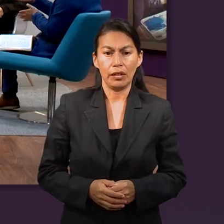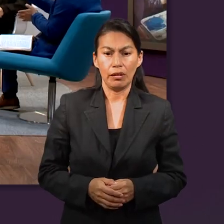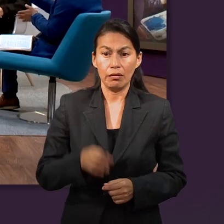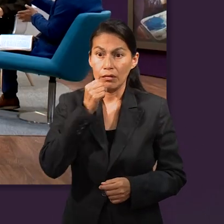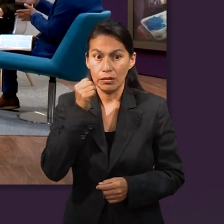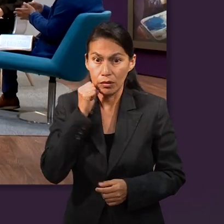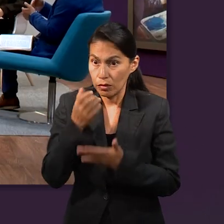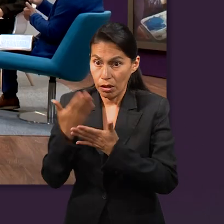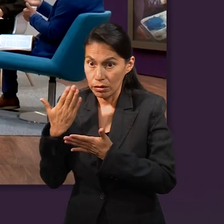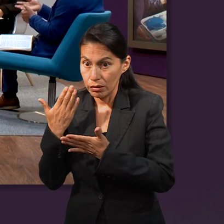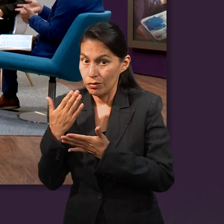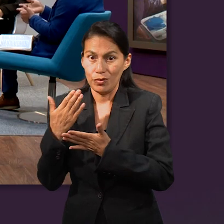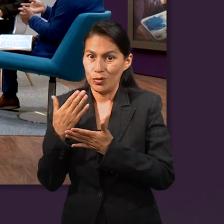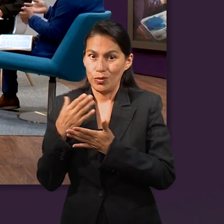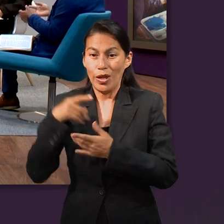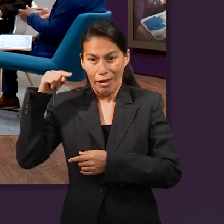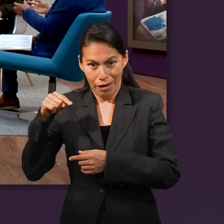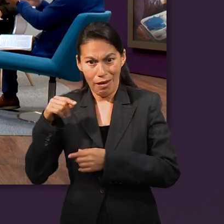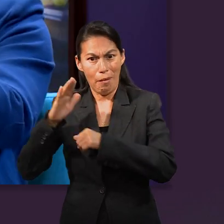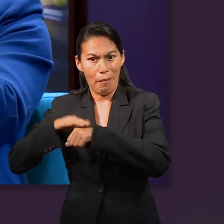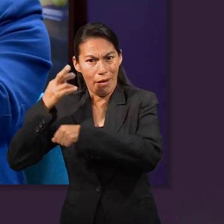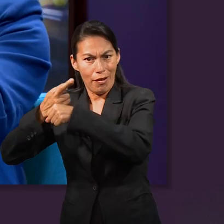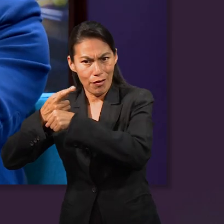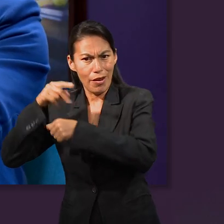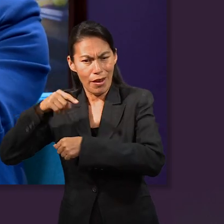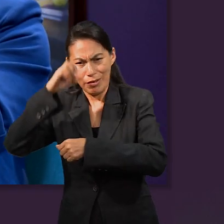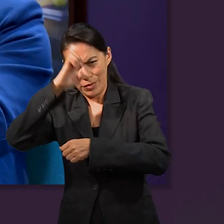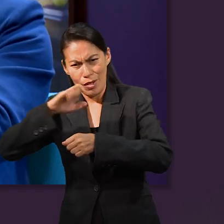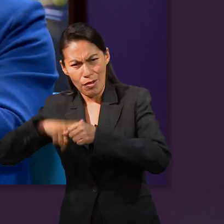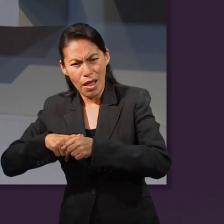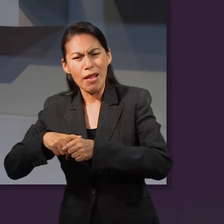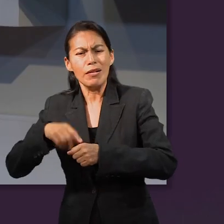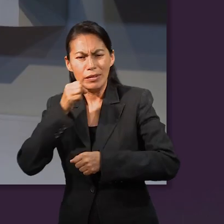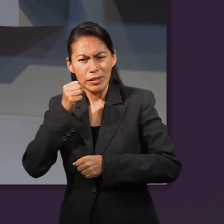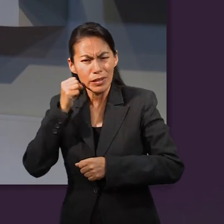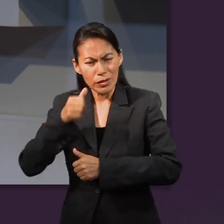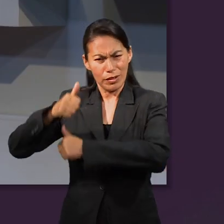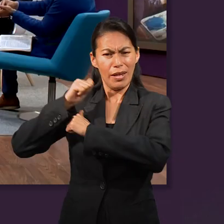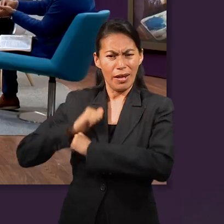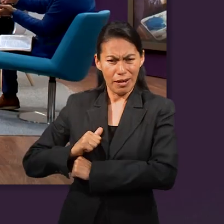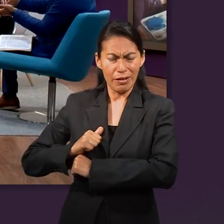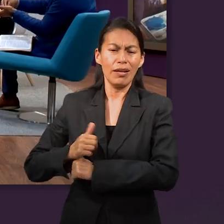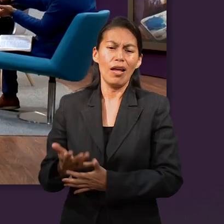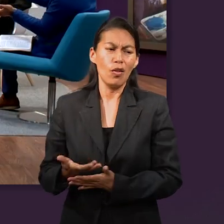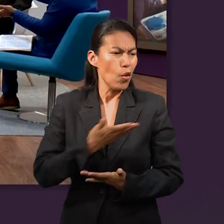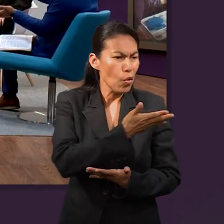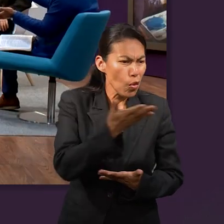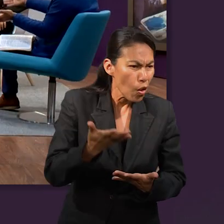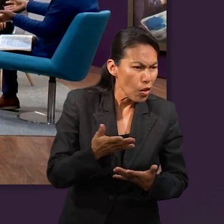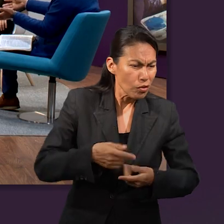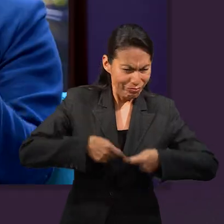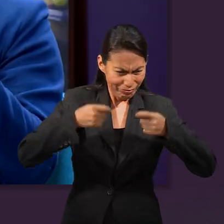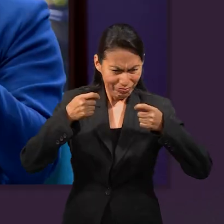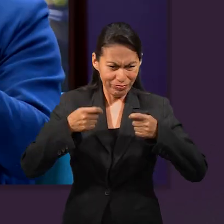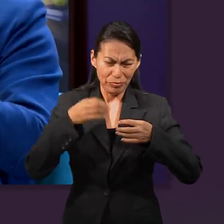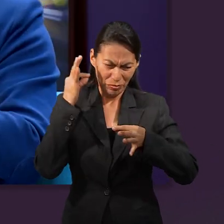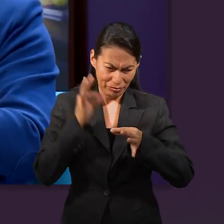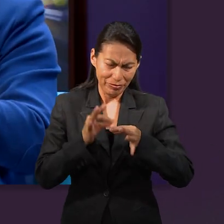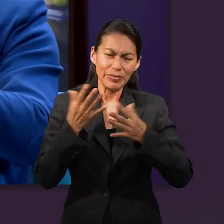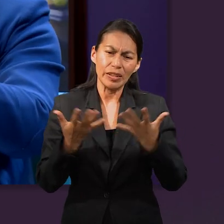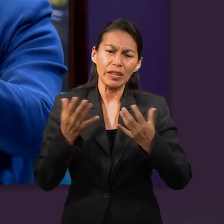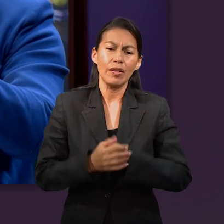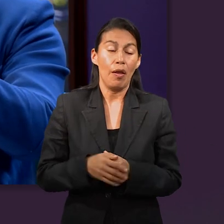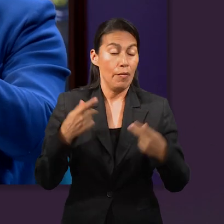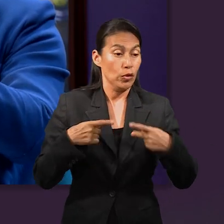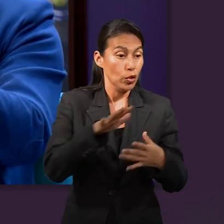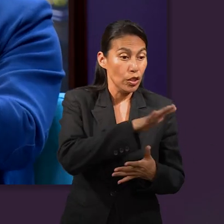guiarlos. No había sacerdotes, no? No, él era sacerdote de la familia. Espiritualmente él era el encargado de que todos